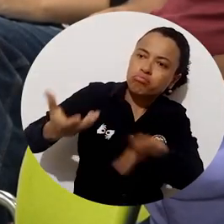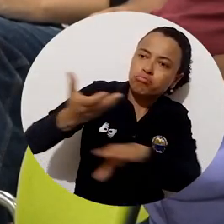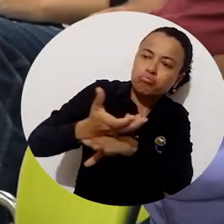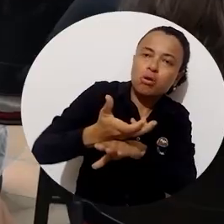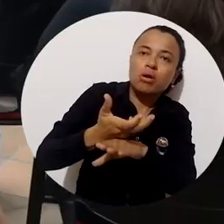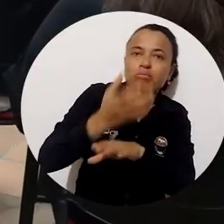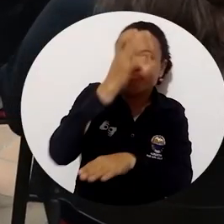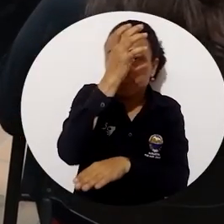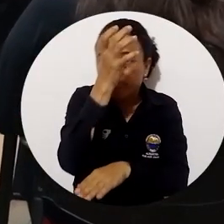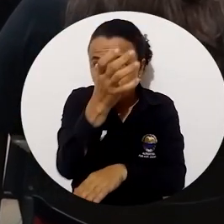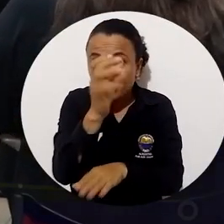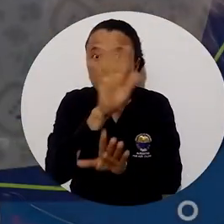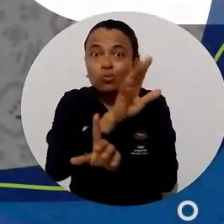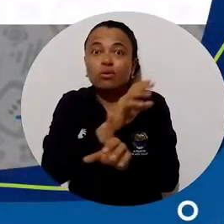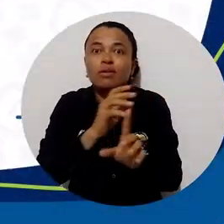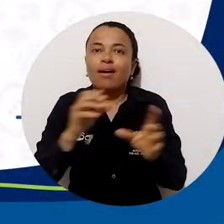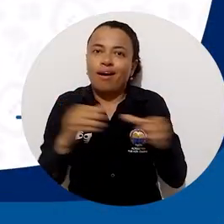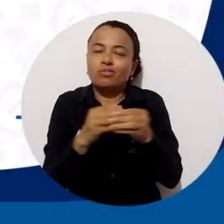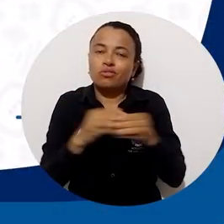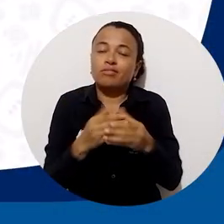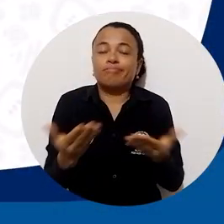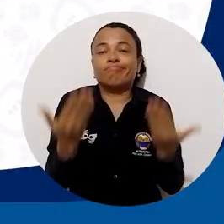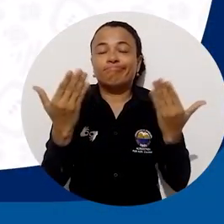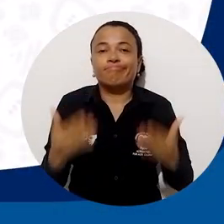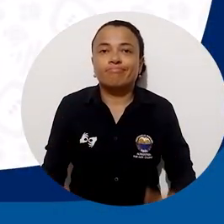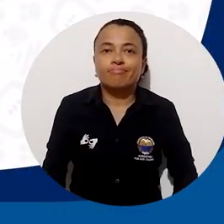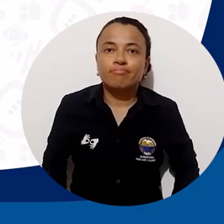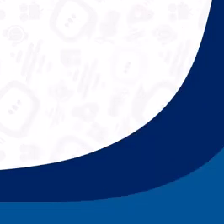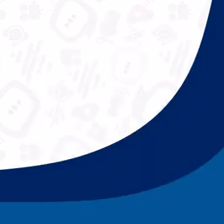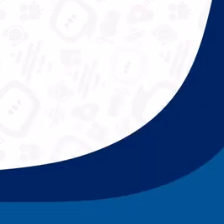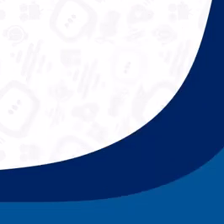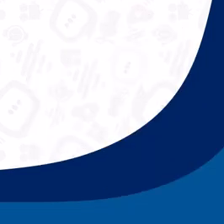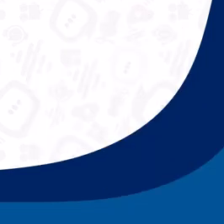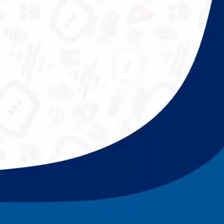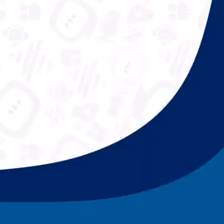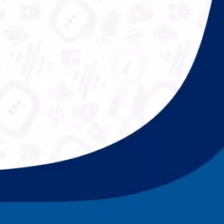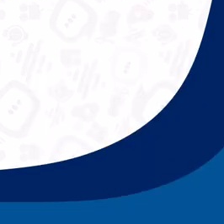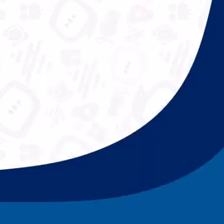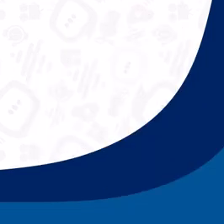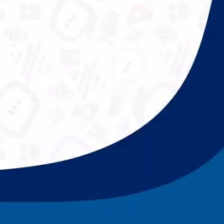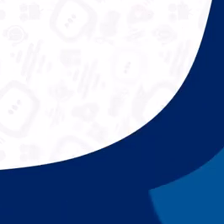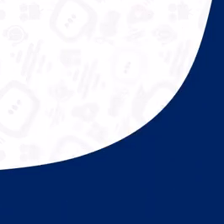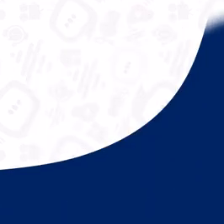conocimiento a la asociación aún más incluyente e innovadora